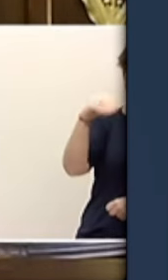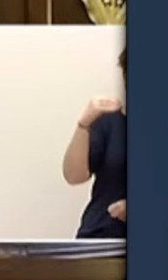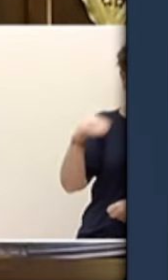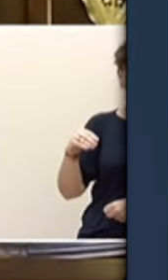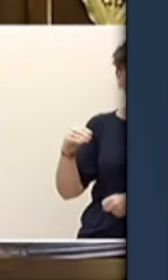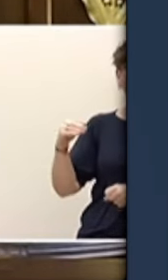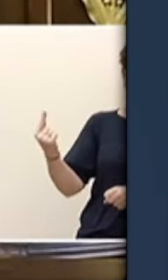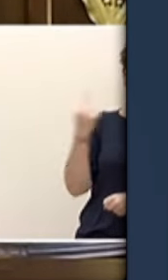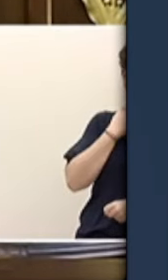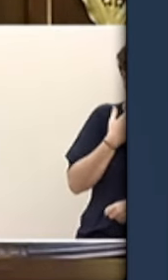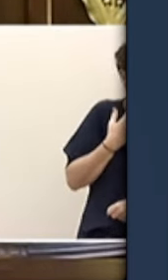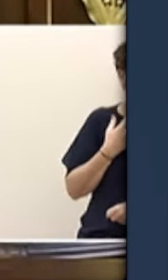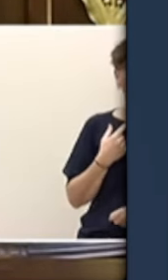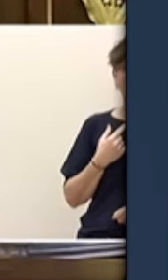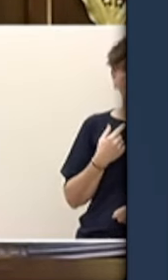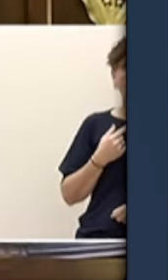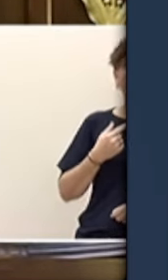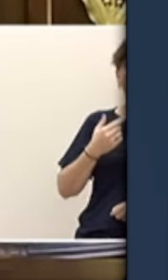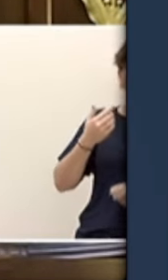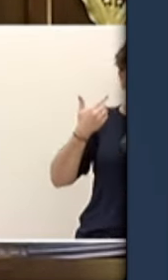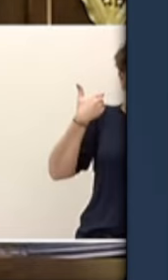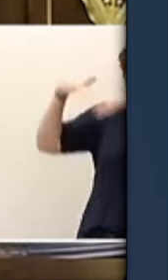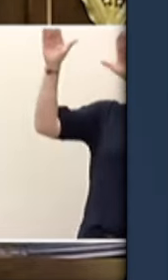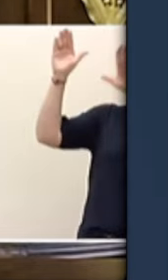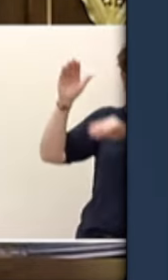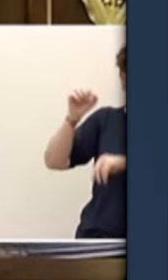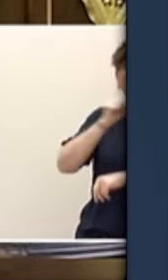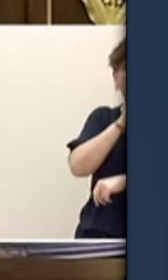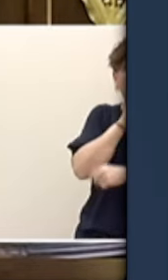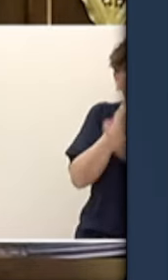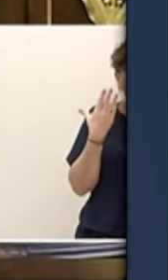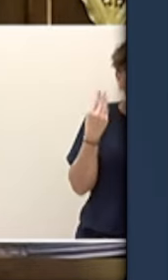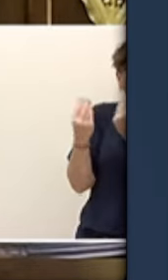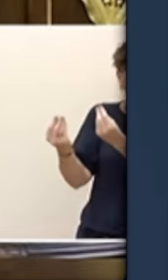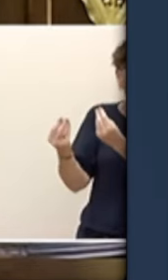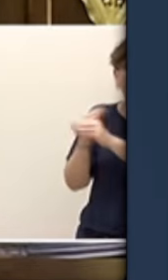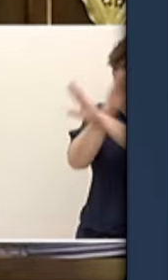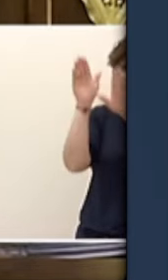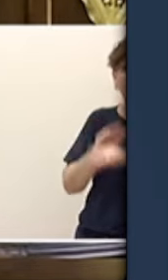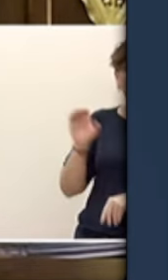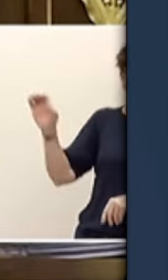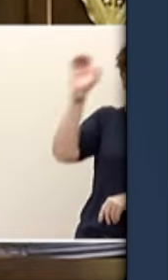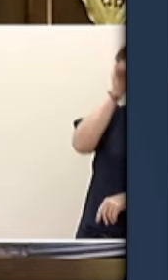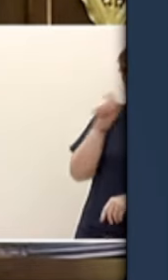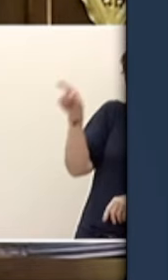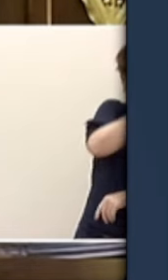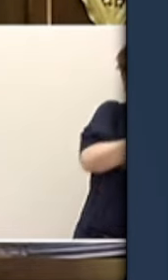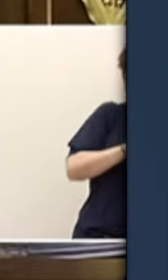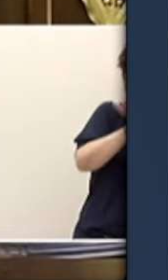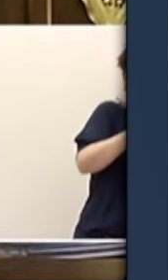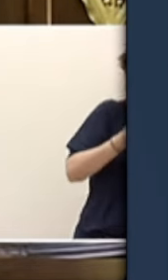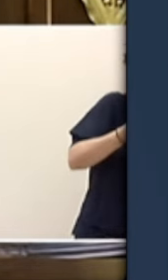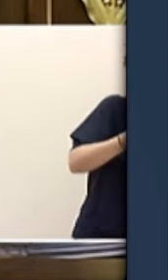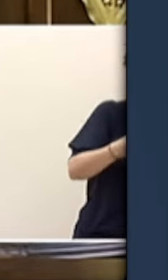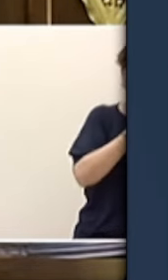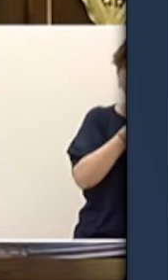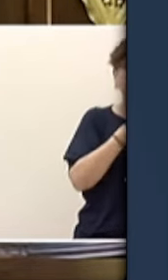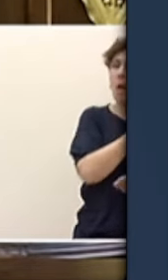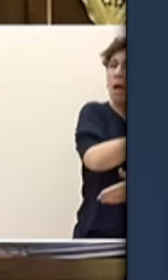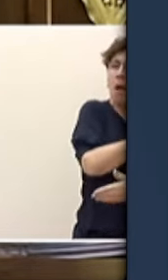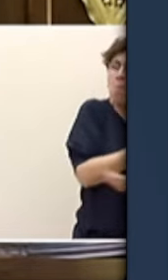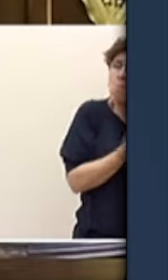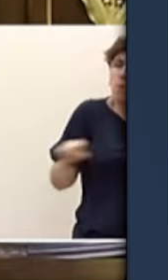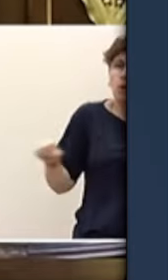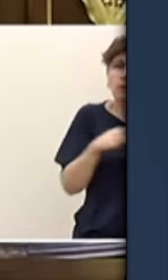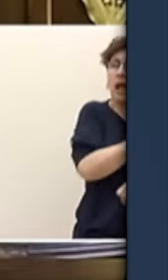permitir hacer prosperar esas naciones. Lo único que les importa a los nuevos colonialistas es que vengan aquí a pagarnos las pensiones con salarios de